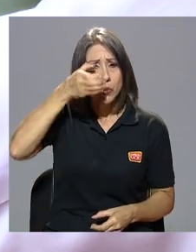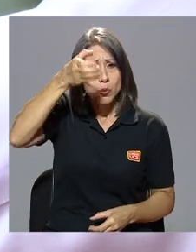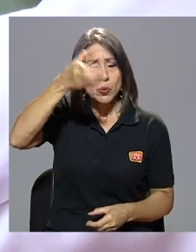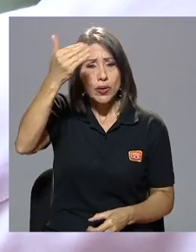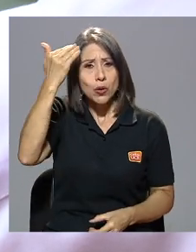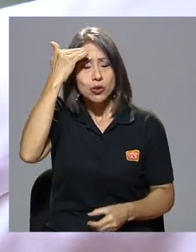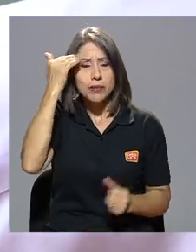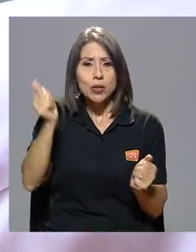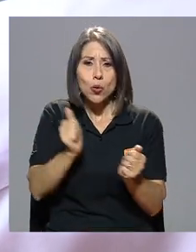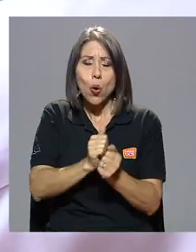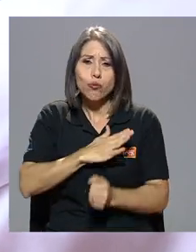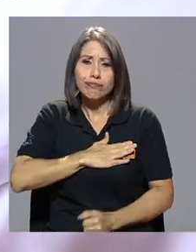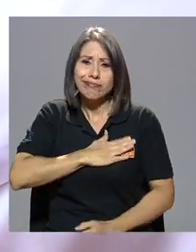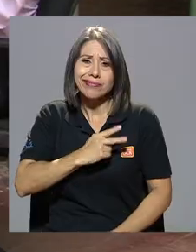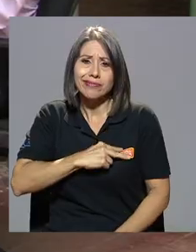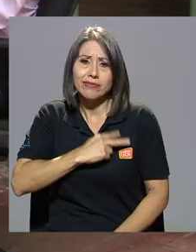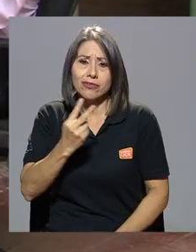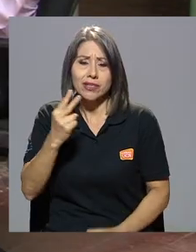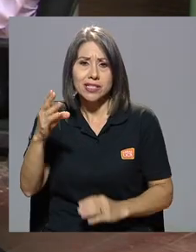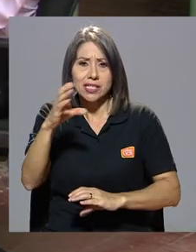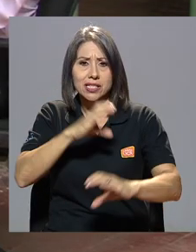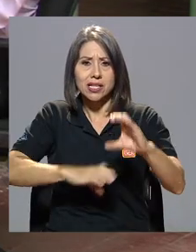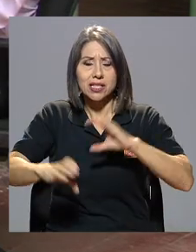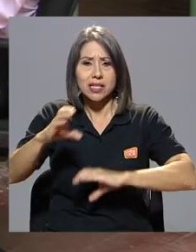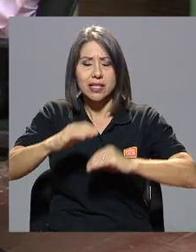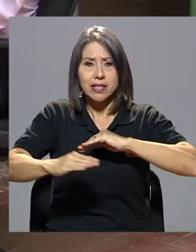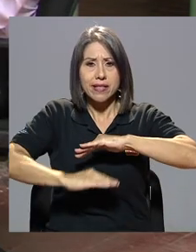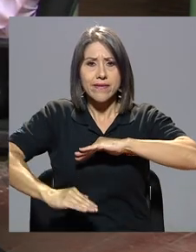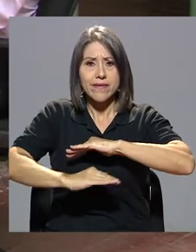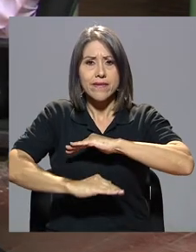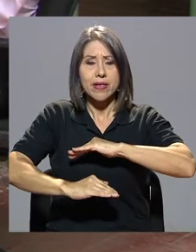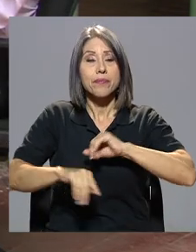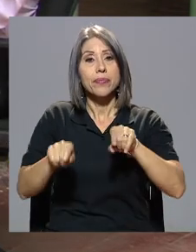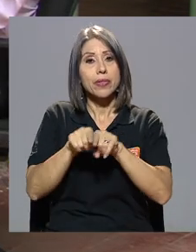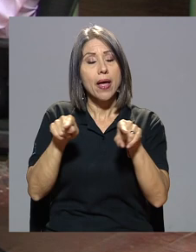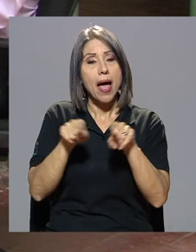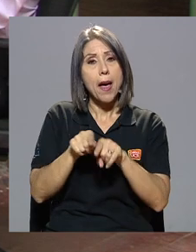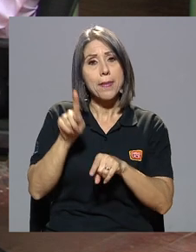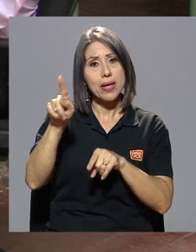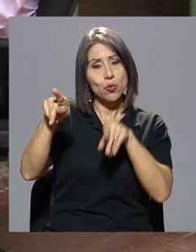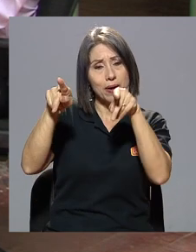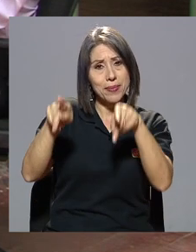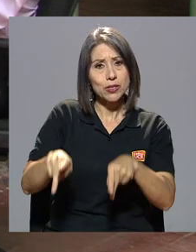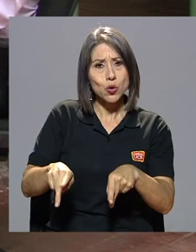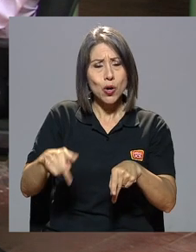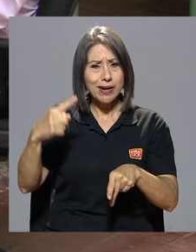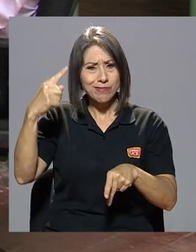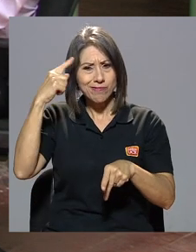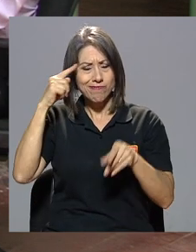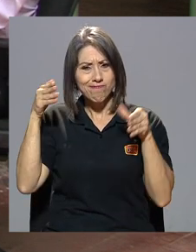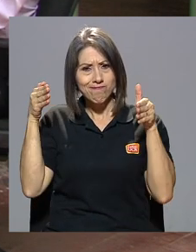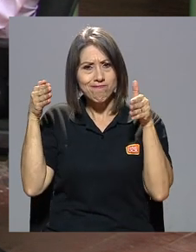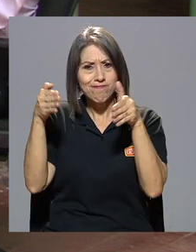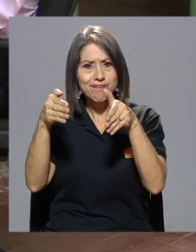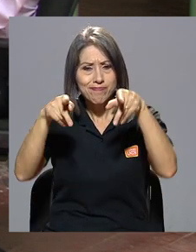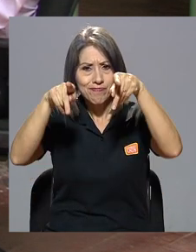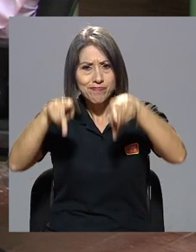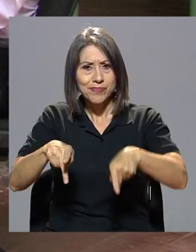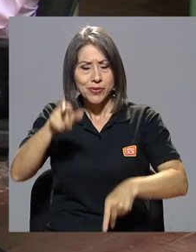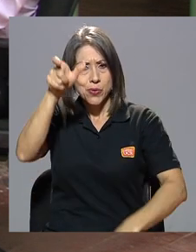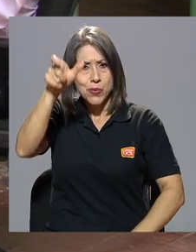siempre, con una vocación científica. Después era una persona humanista,